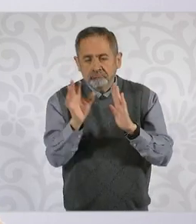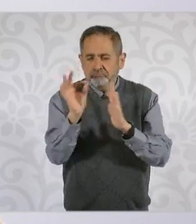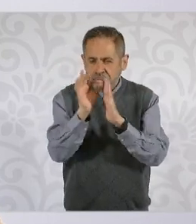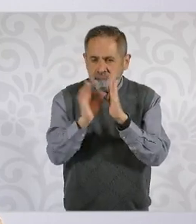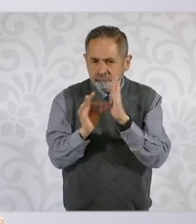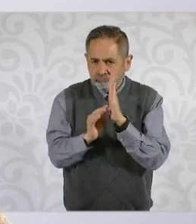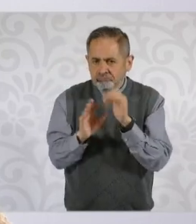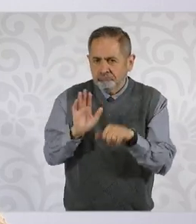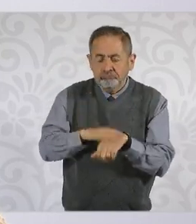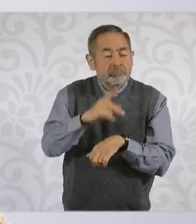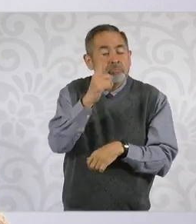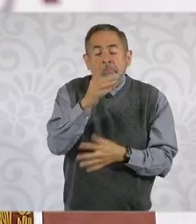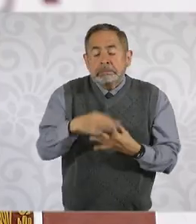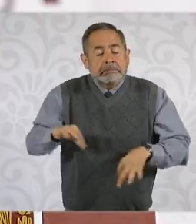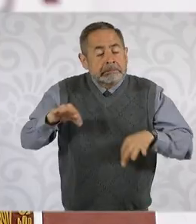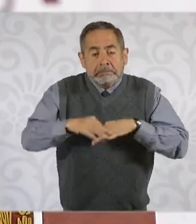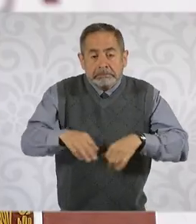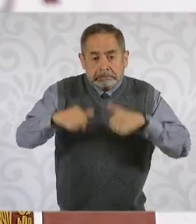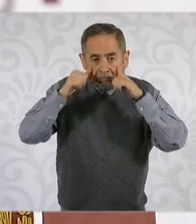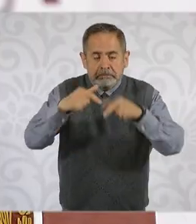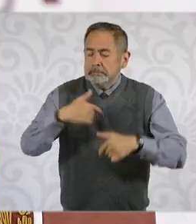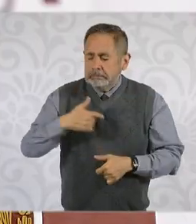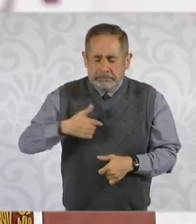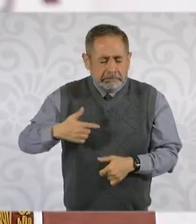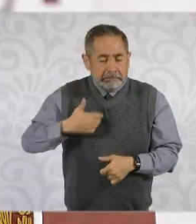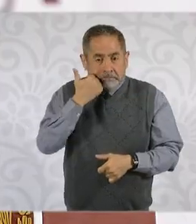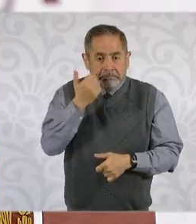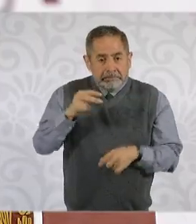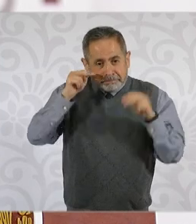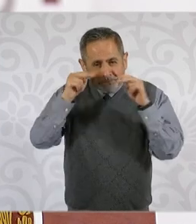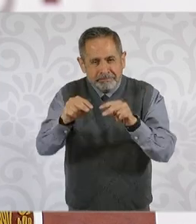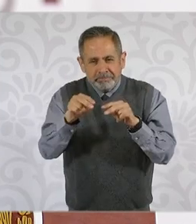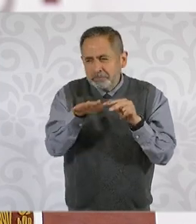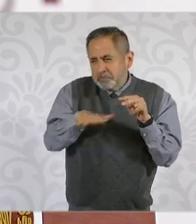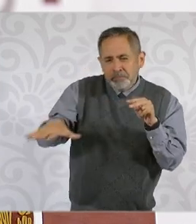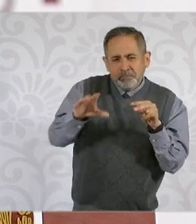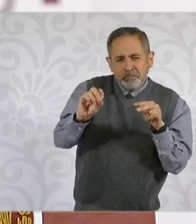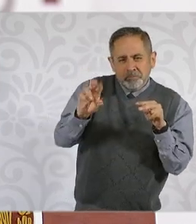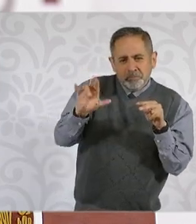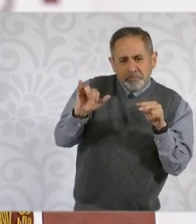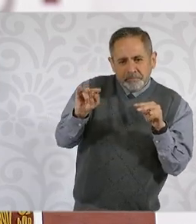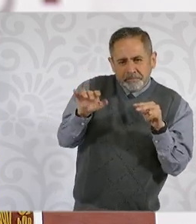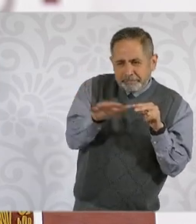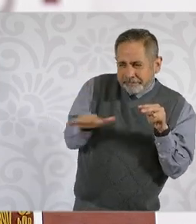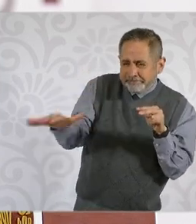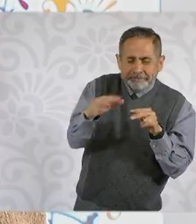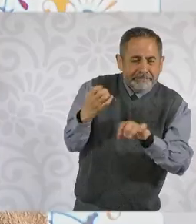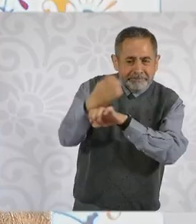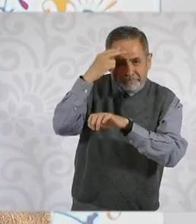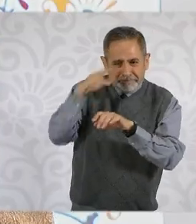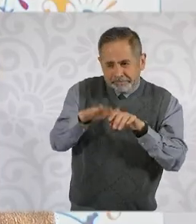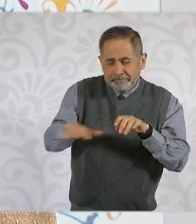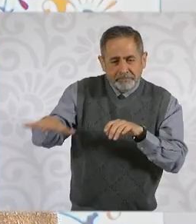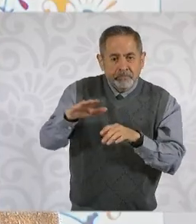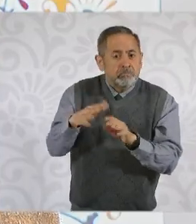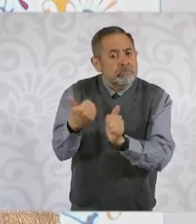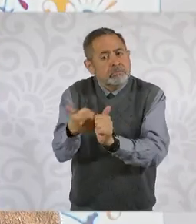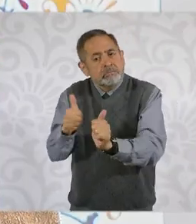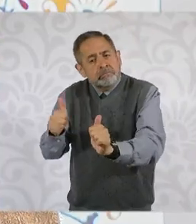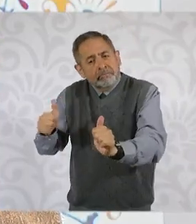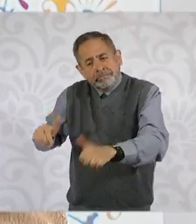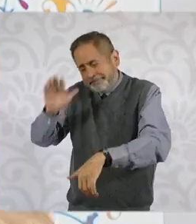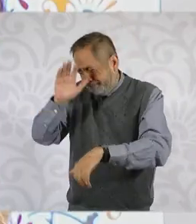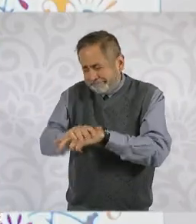nos interesó… A mí me interesa mucho el tema del oriente del Estado de México, porque hay un rezago muy grande.